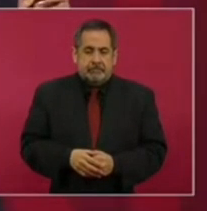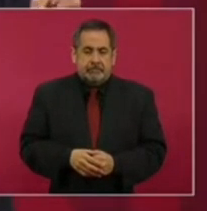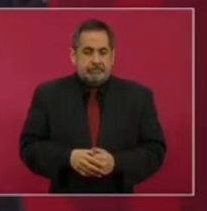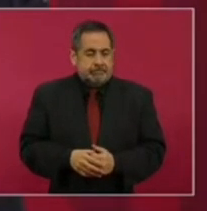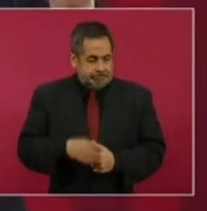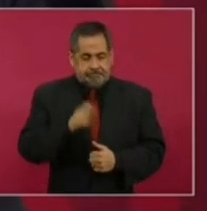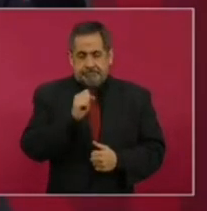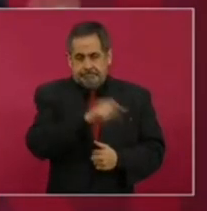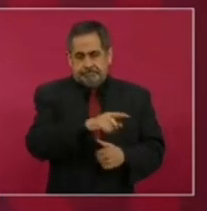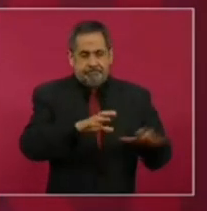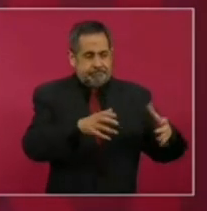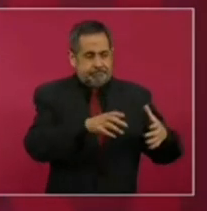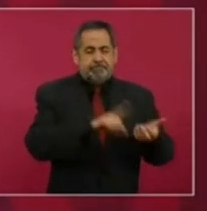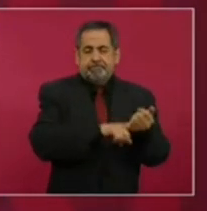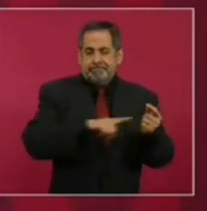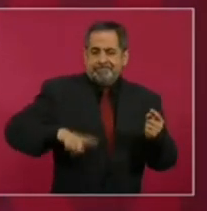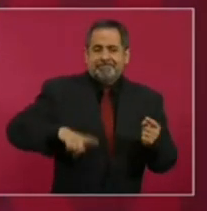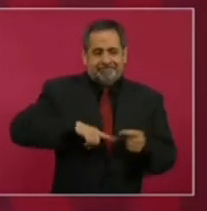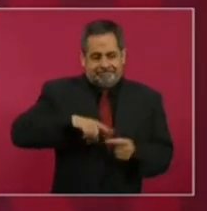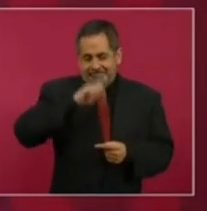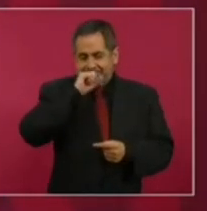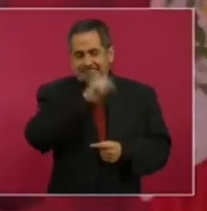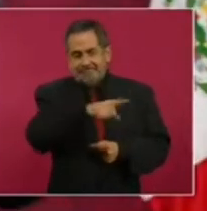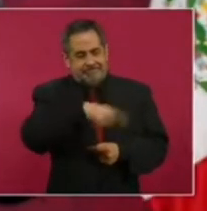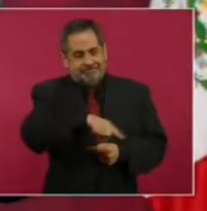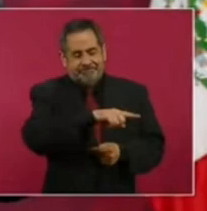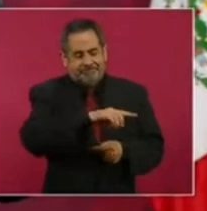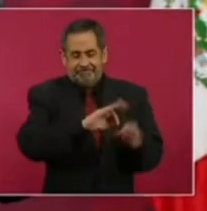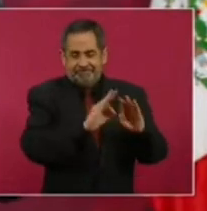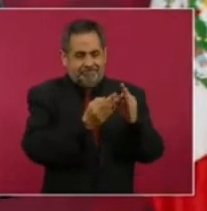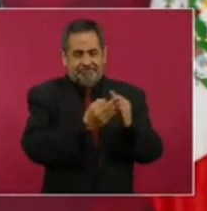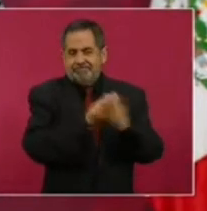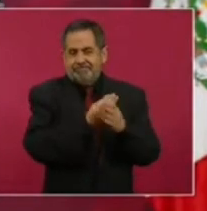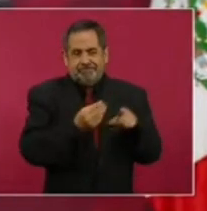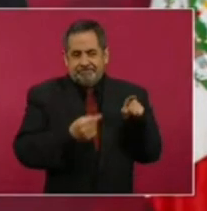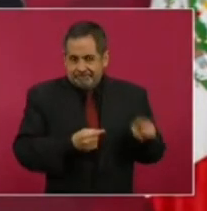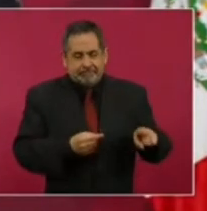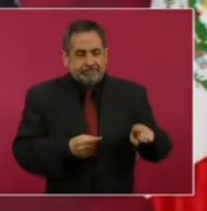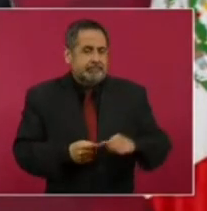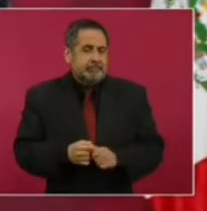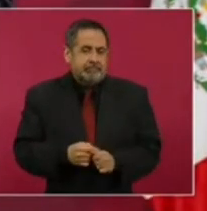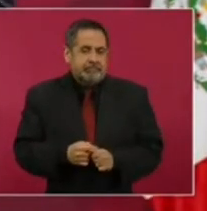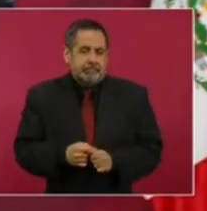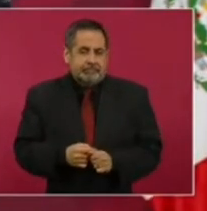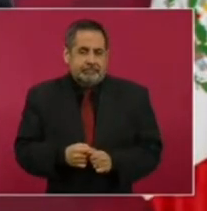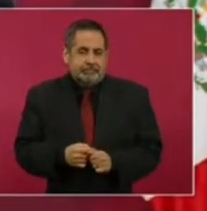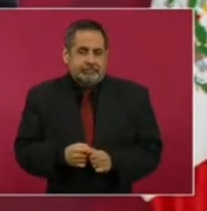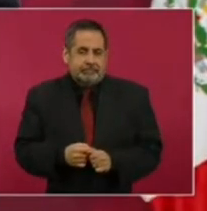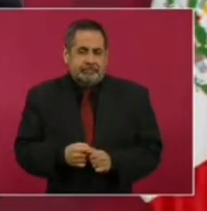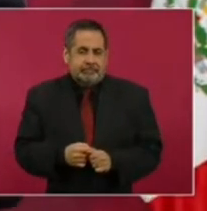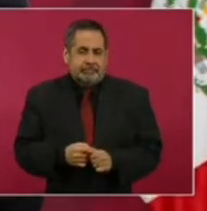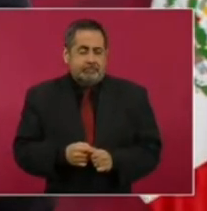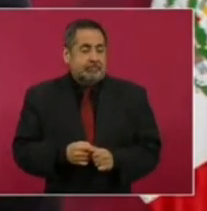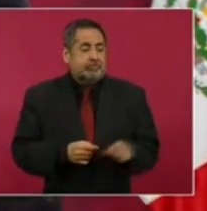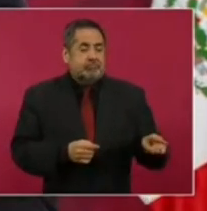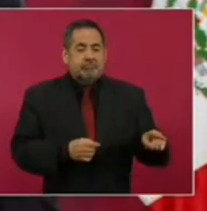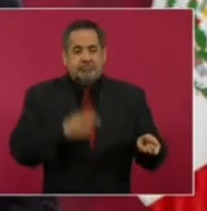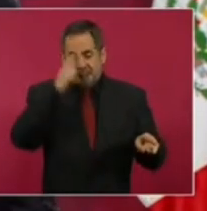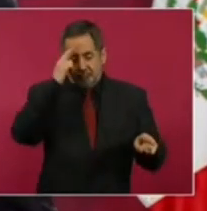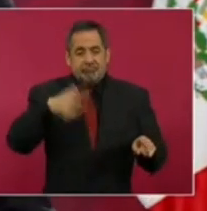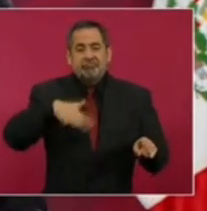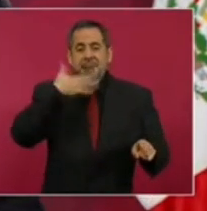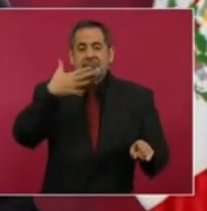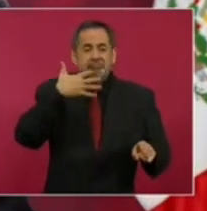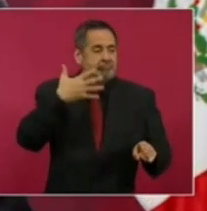gobierno que se impuso mediante el